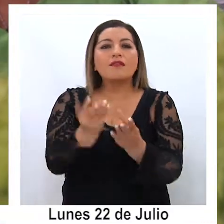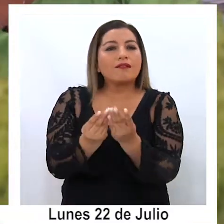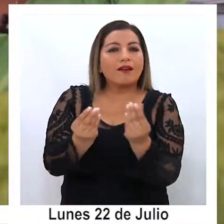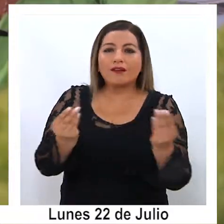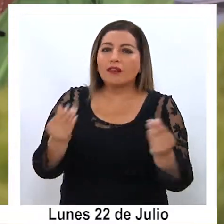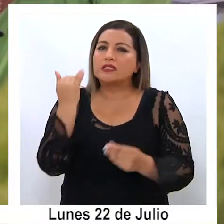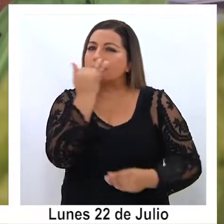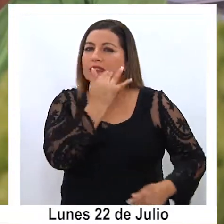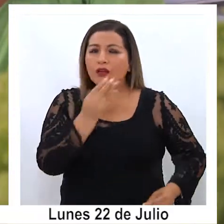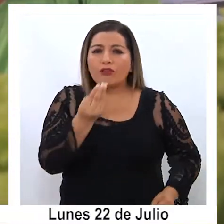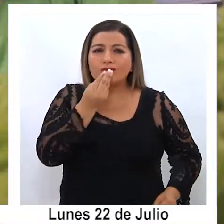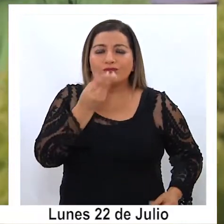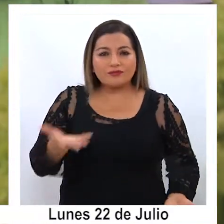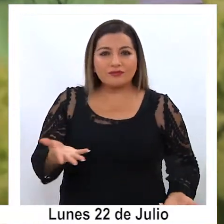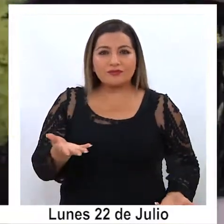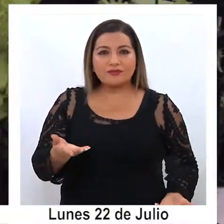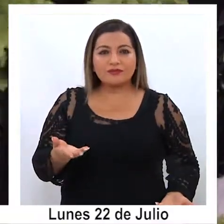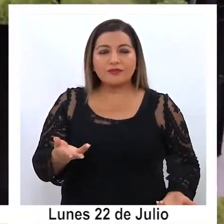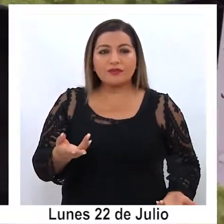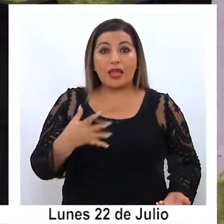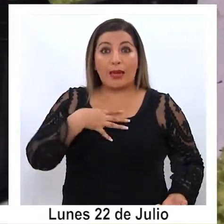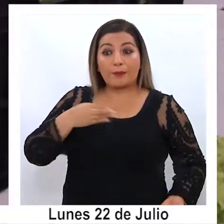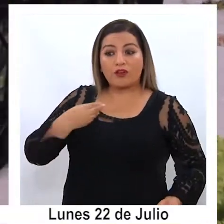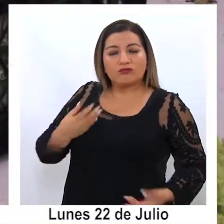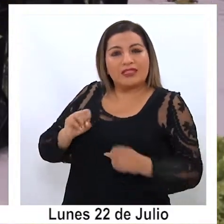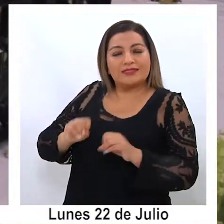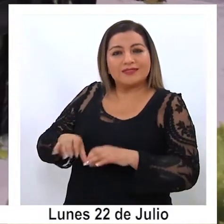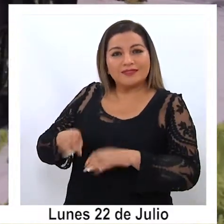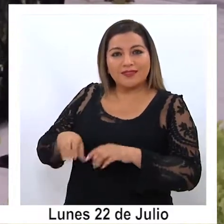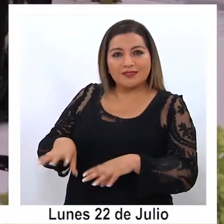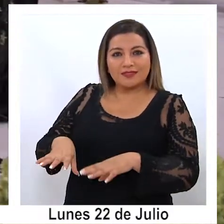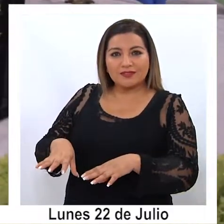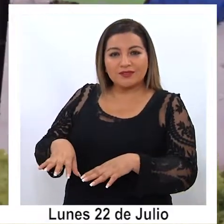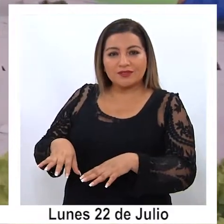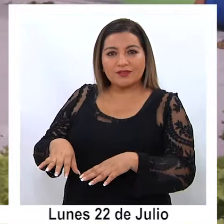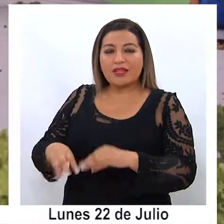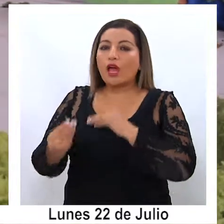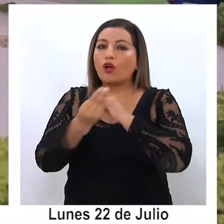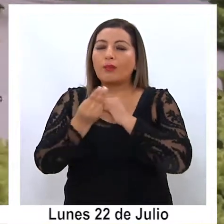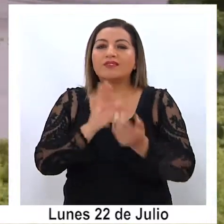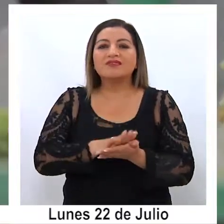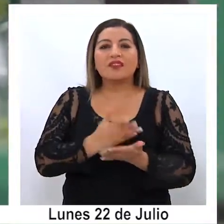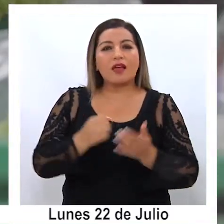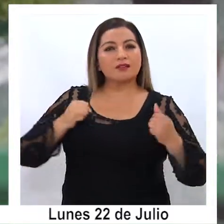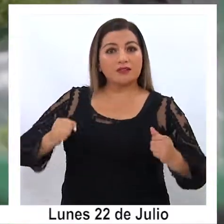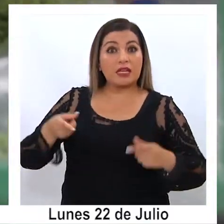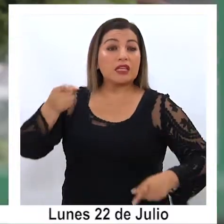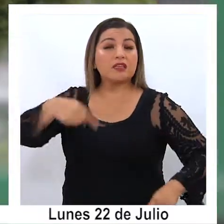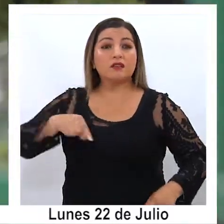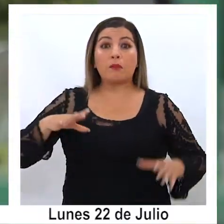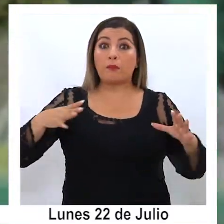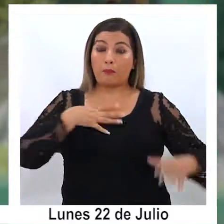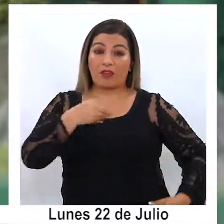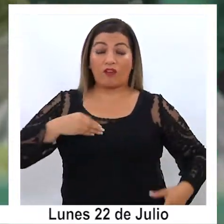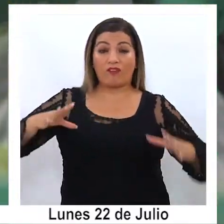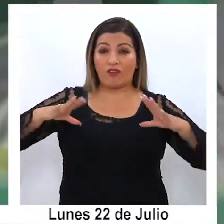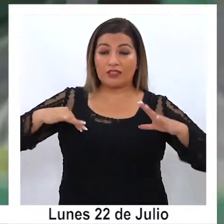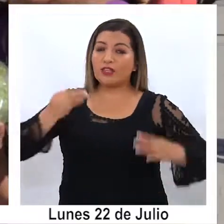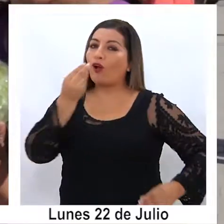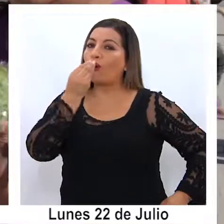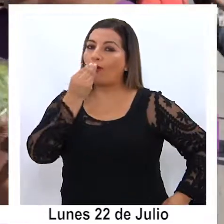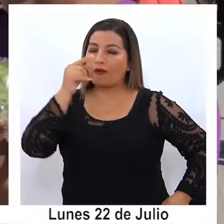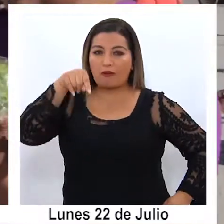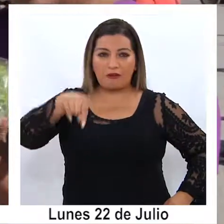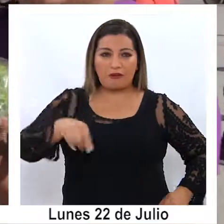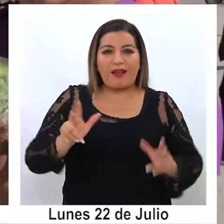calidad, algo rico. Le podemos enseñar a nuestros hijos la comida saludable. Ellos están felices de comer